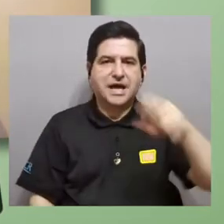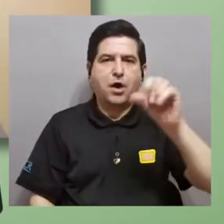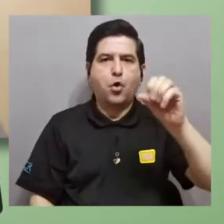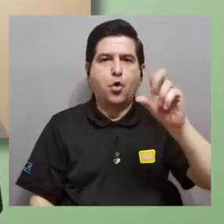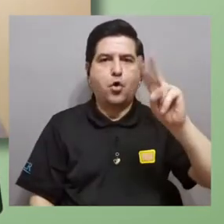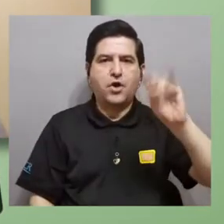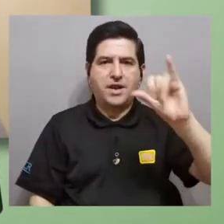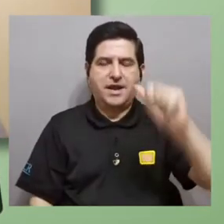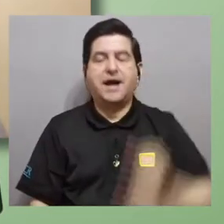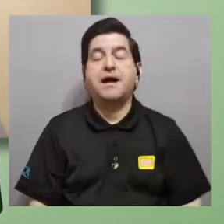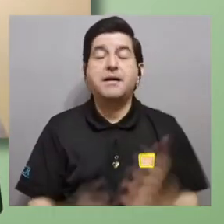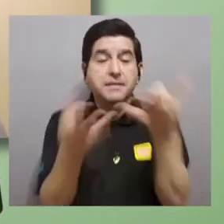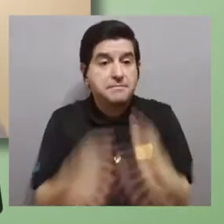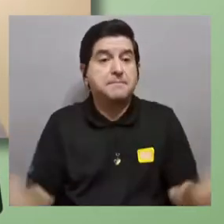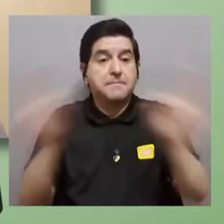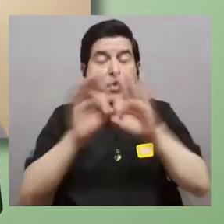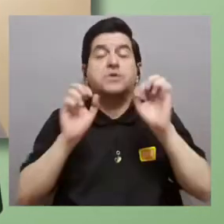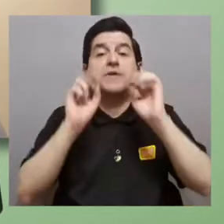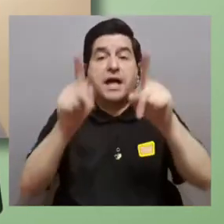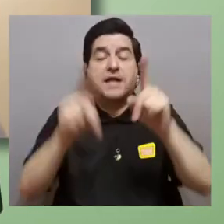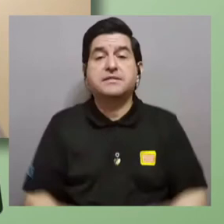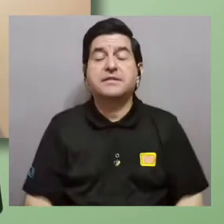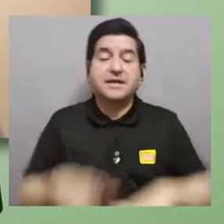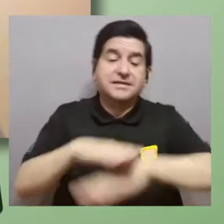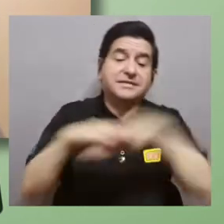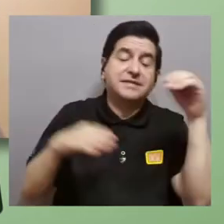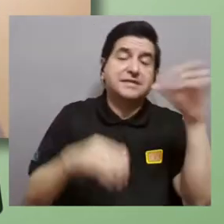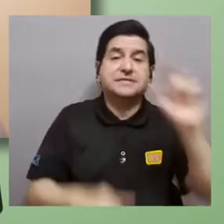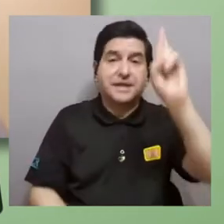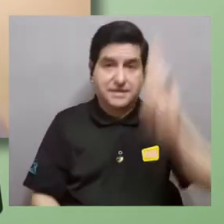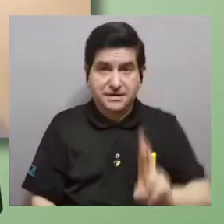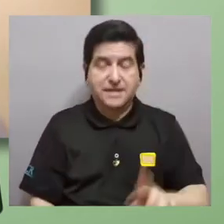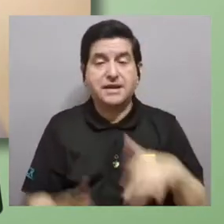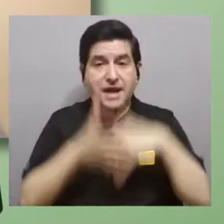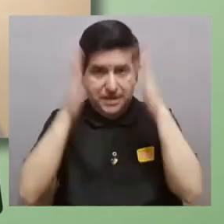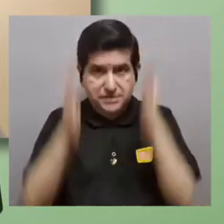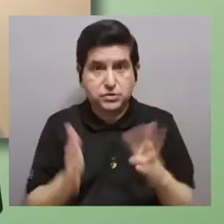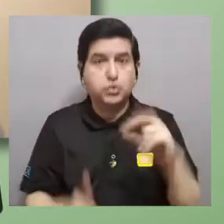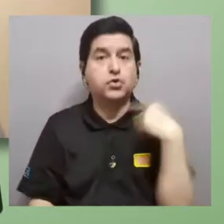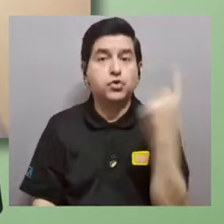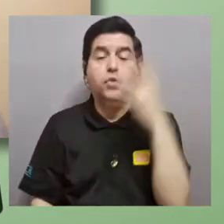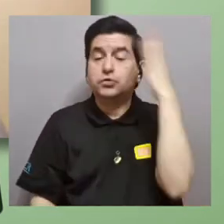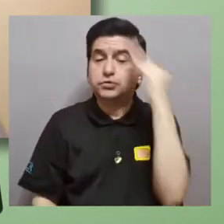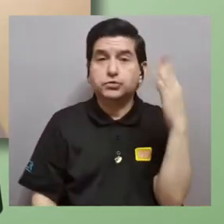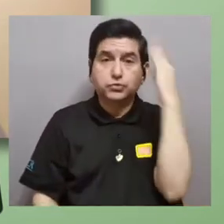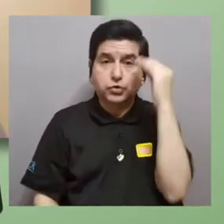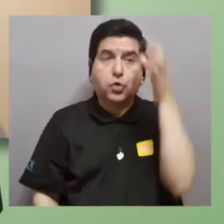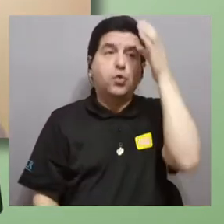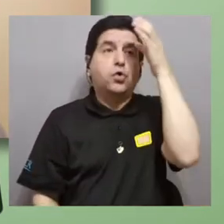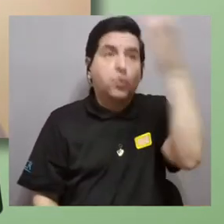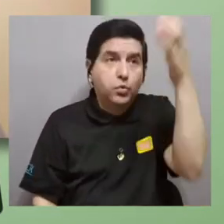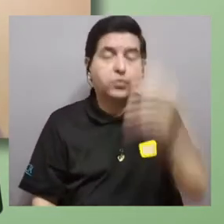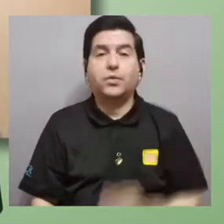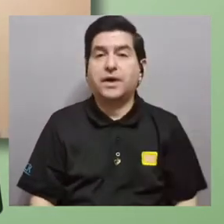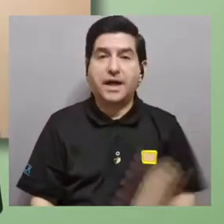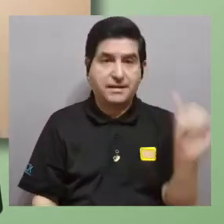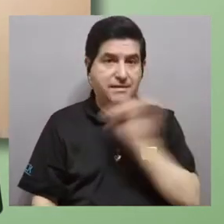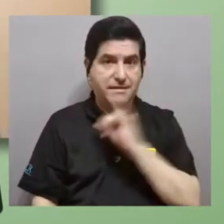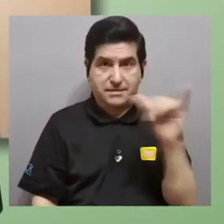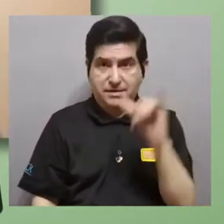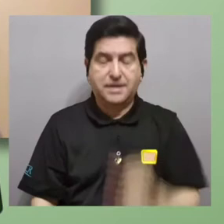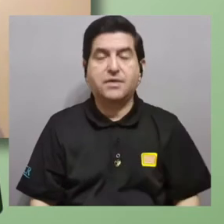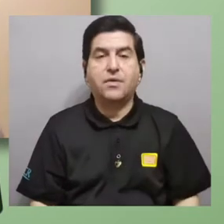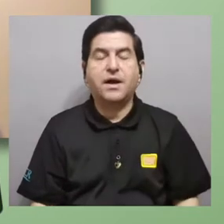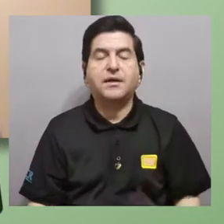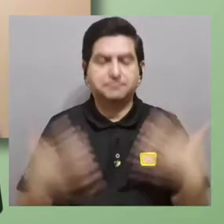Es importantísimo para mí que mis estudiantes pues tengan la posibilidad de poder salir fuera de Costa Rica, no solamente por la experiencia cultural,